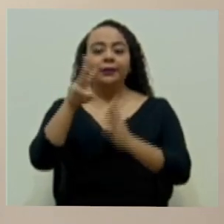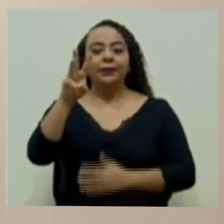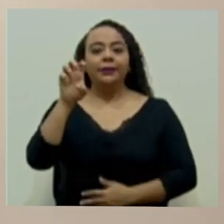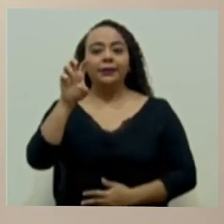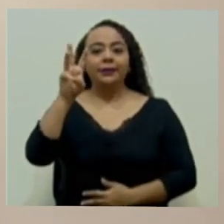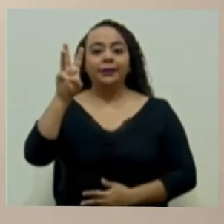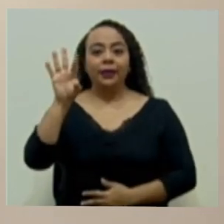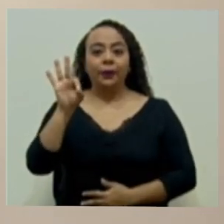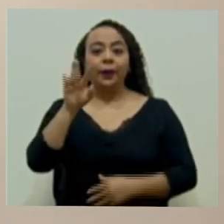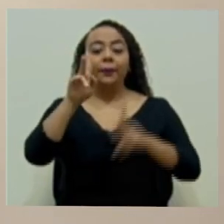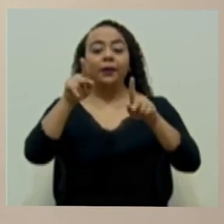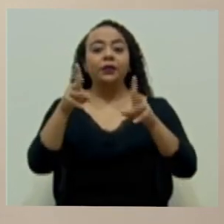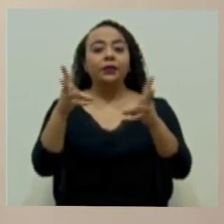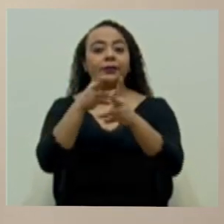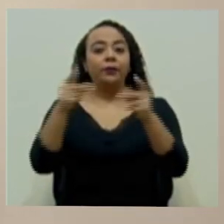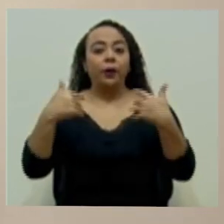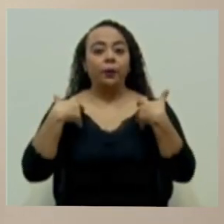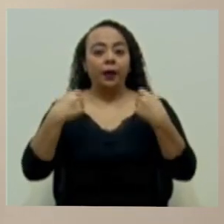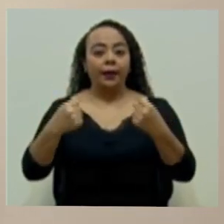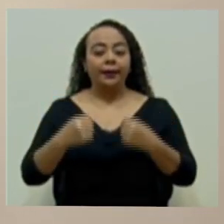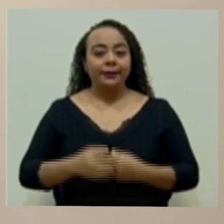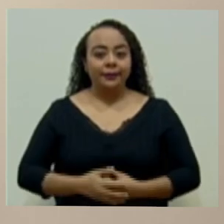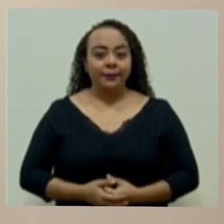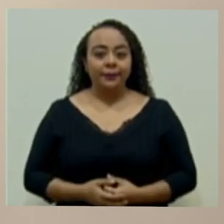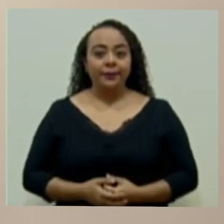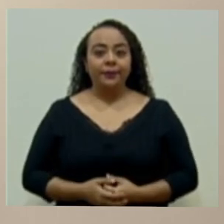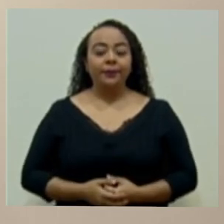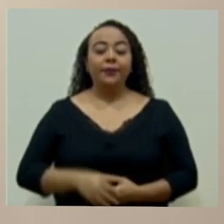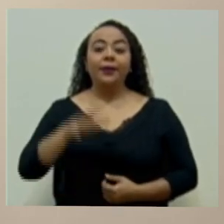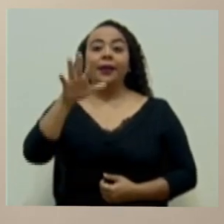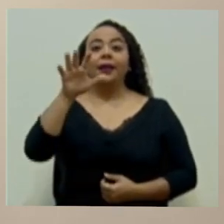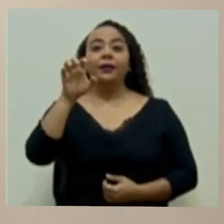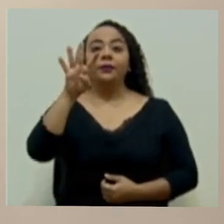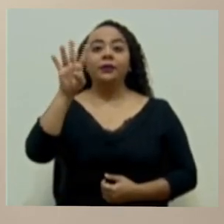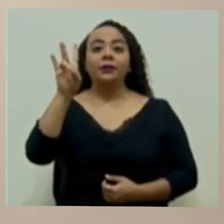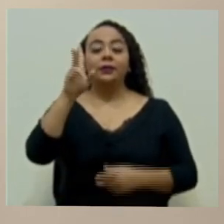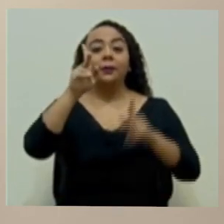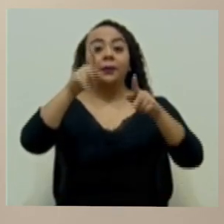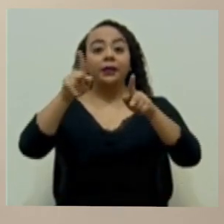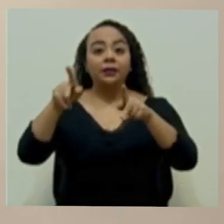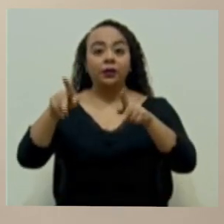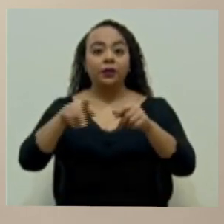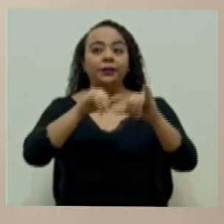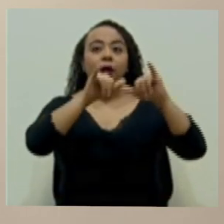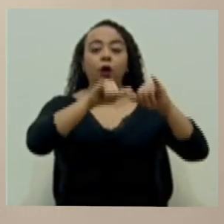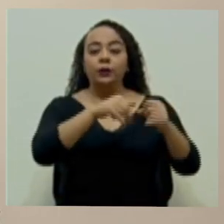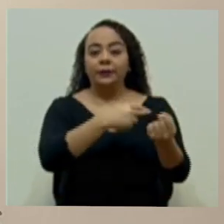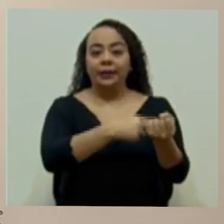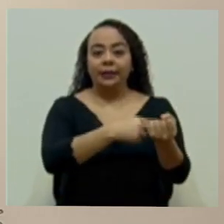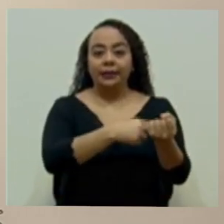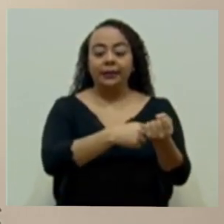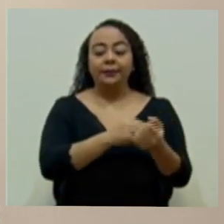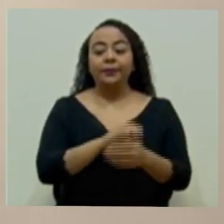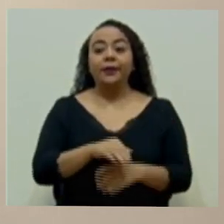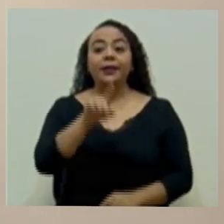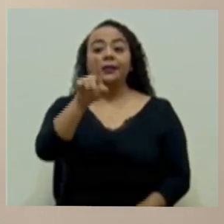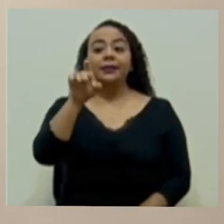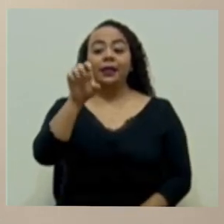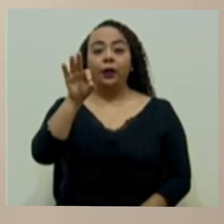,669 personas recuperadas. 547 personas se encuentran hospitalizadas,